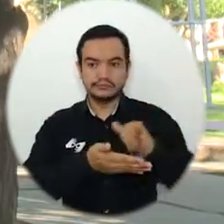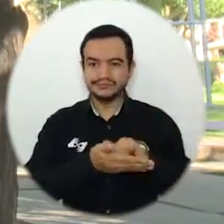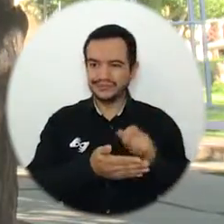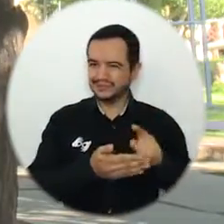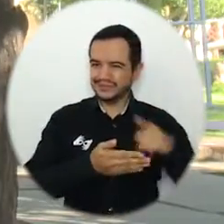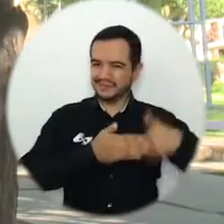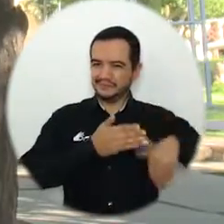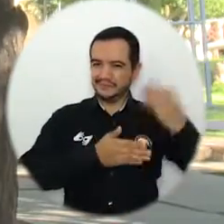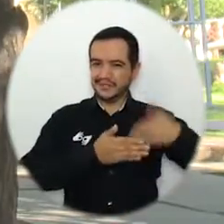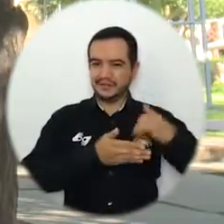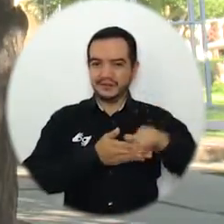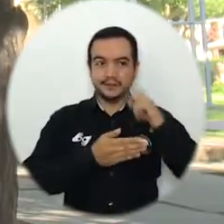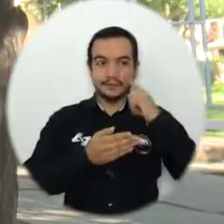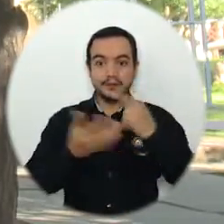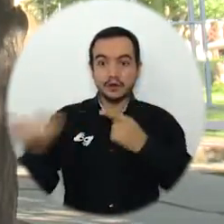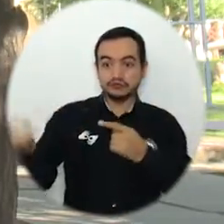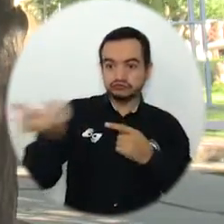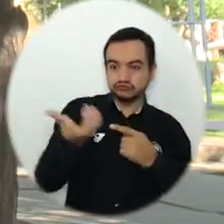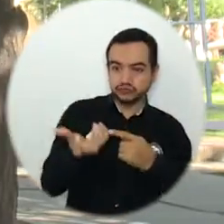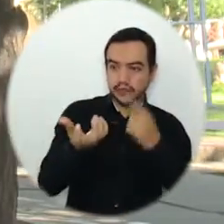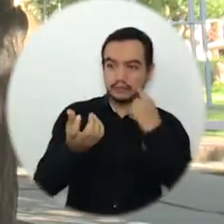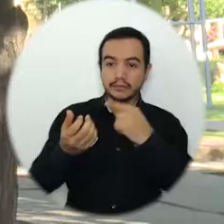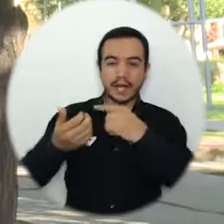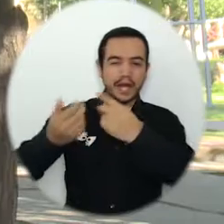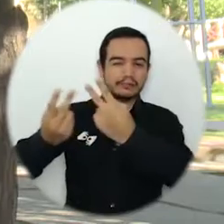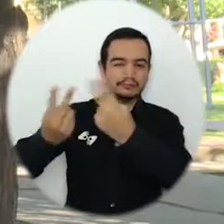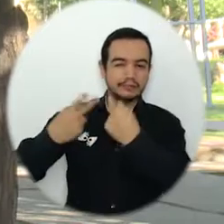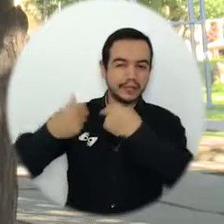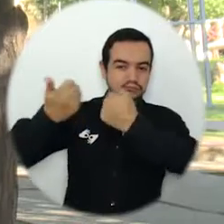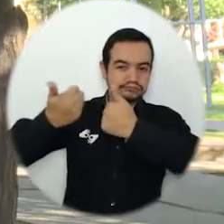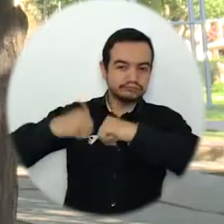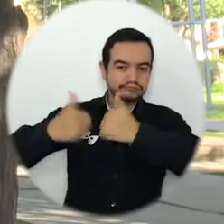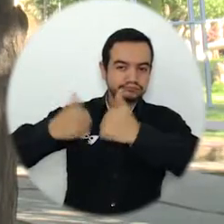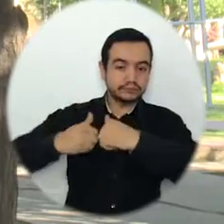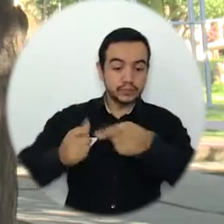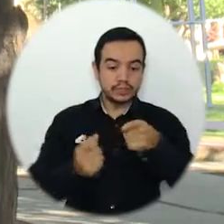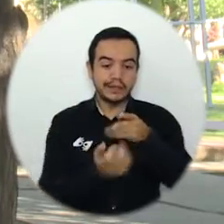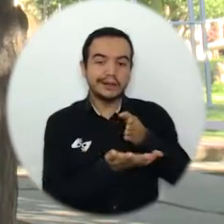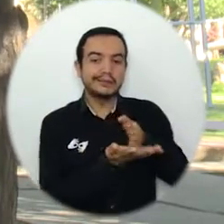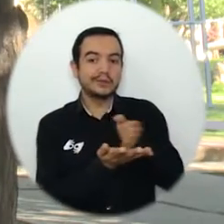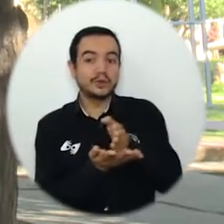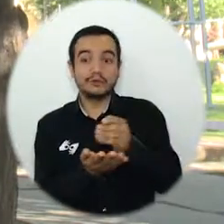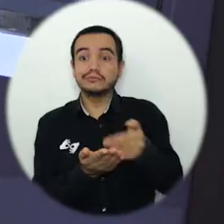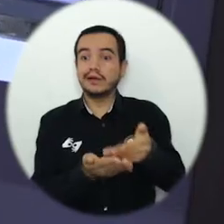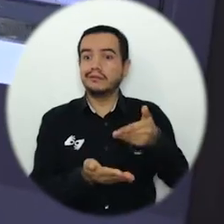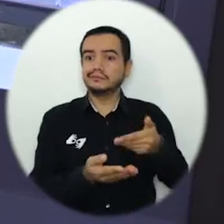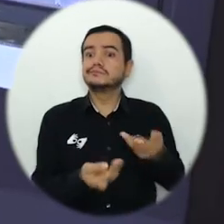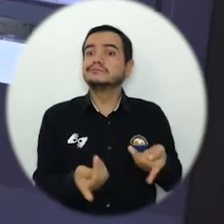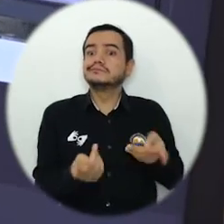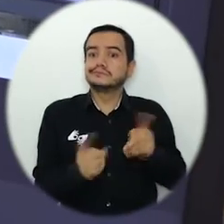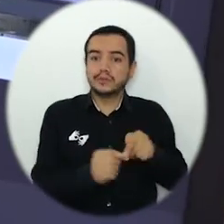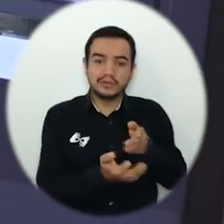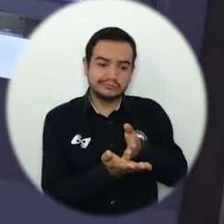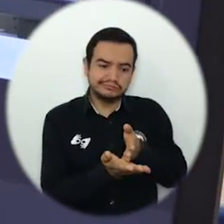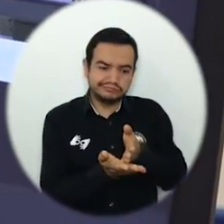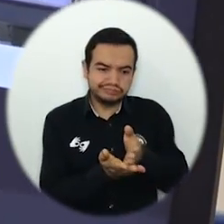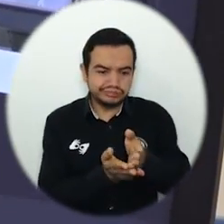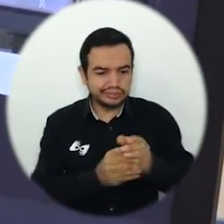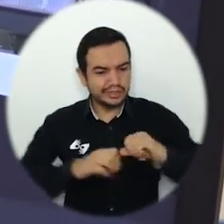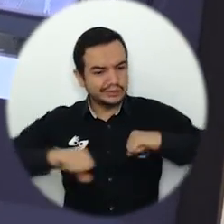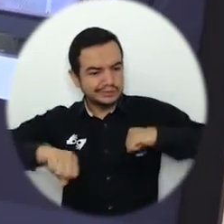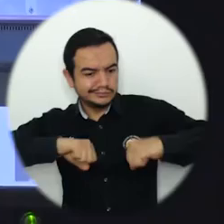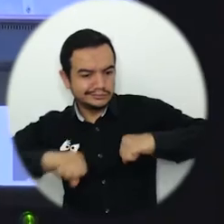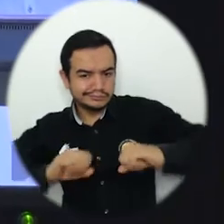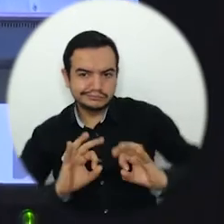todo este tiempo, no solamente cuando llegue el proceso de la revisión de los pares, el programa se ha interesado por siempre mantener o bueno,